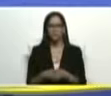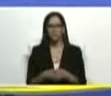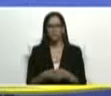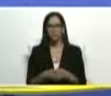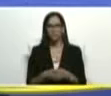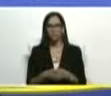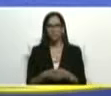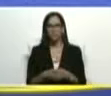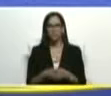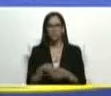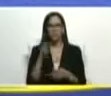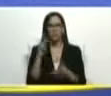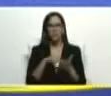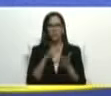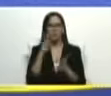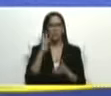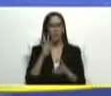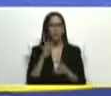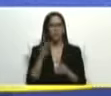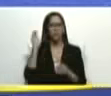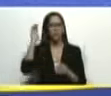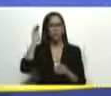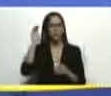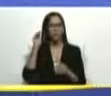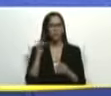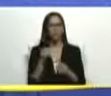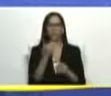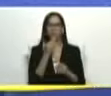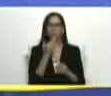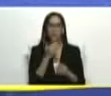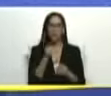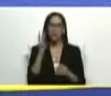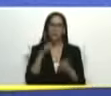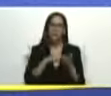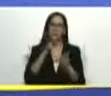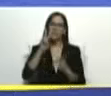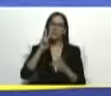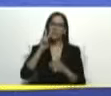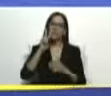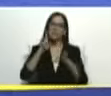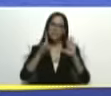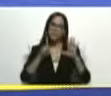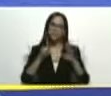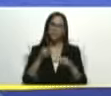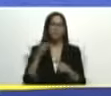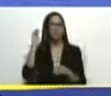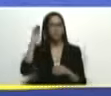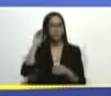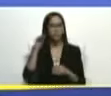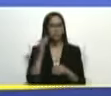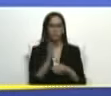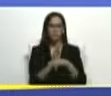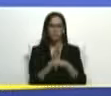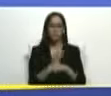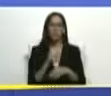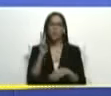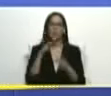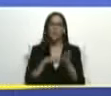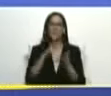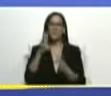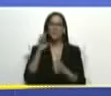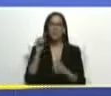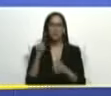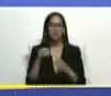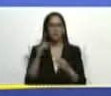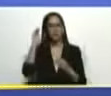2024 futuro inmediato 2027 futuro mediato 2030 futuro de largo